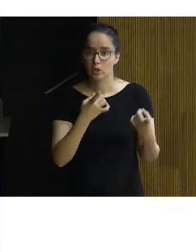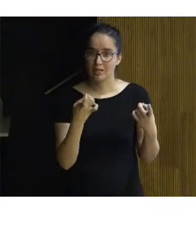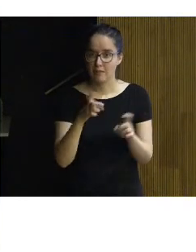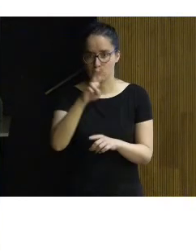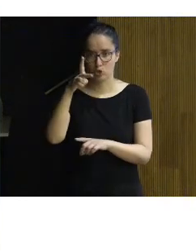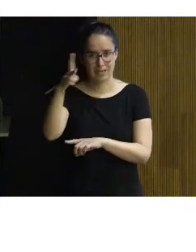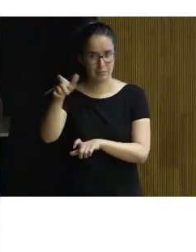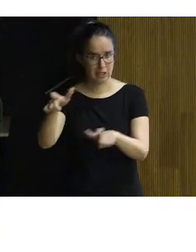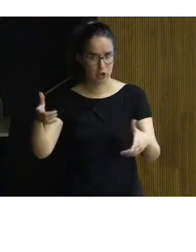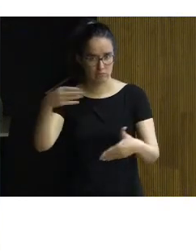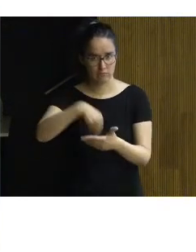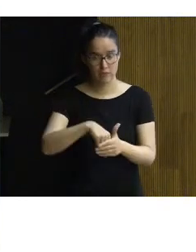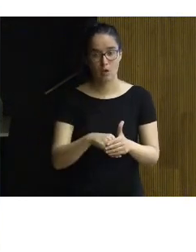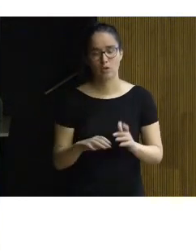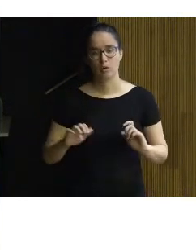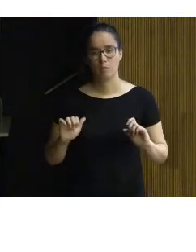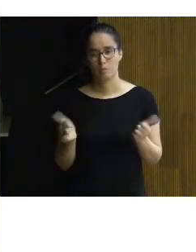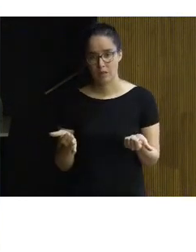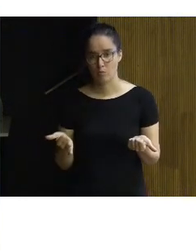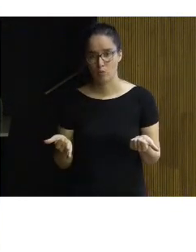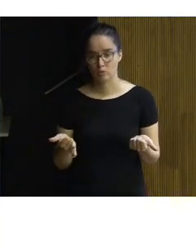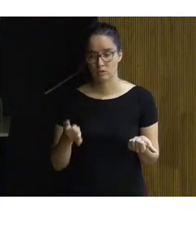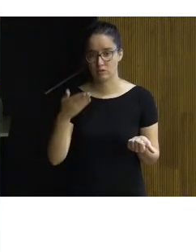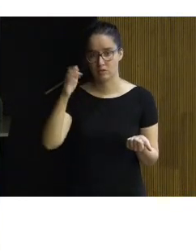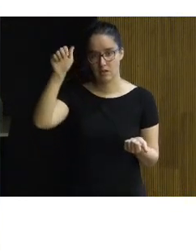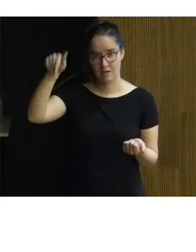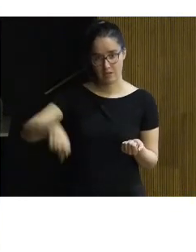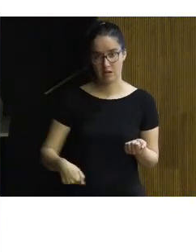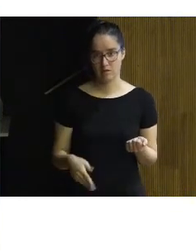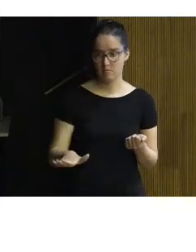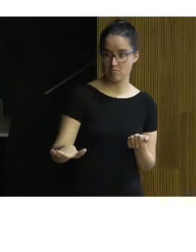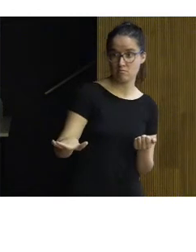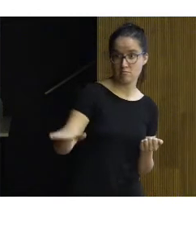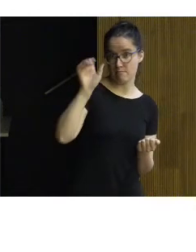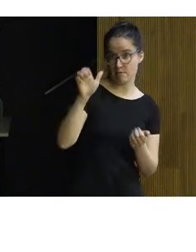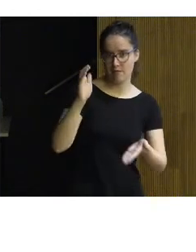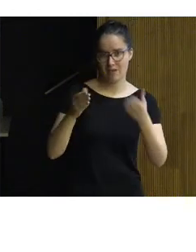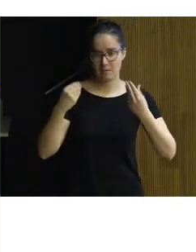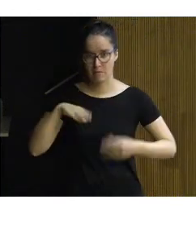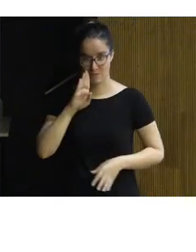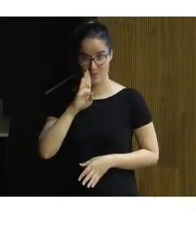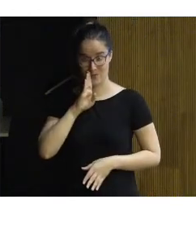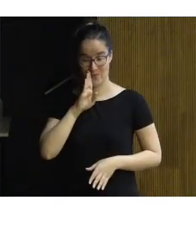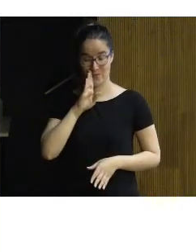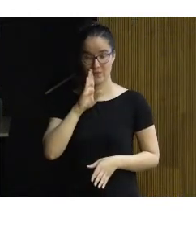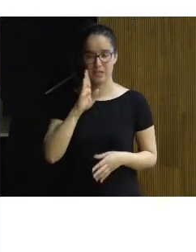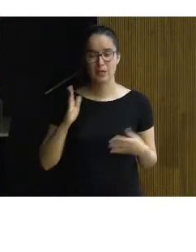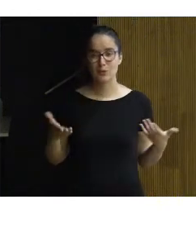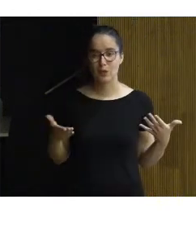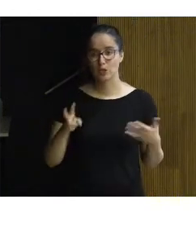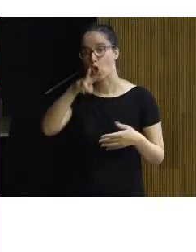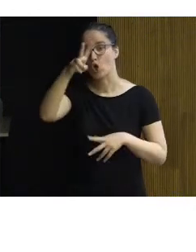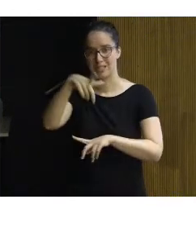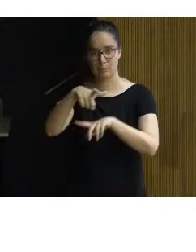interlocutores y ahí fue cuando empezamos, de hecho, la pescamos en esa fase, entonces necesitamos otros